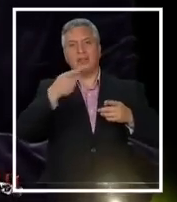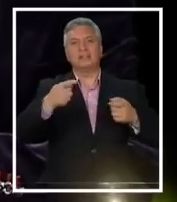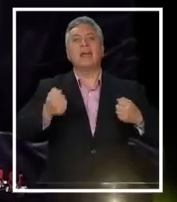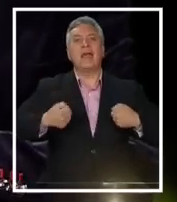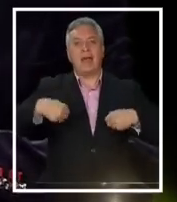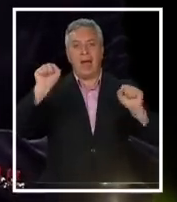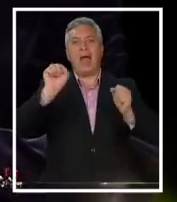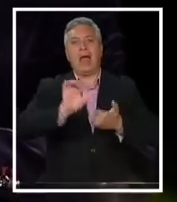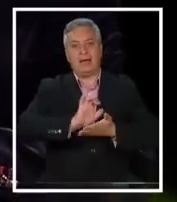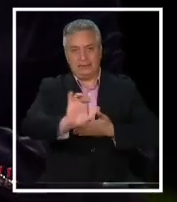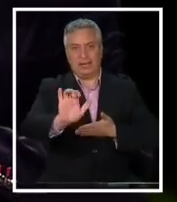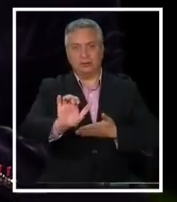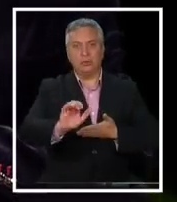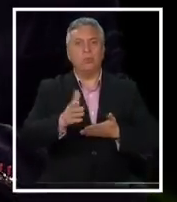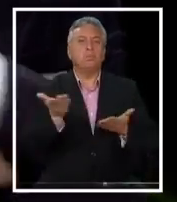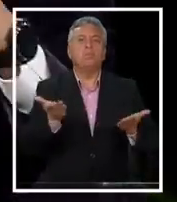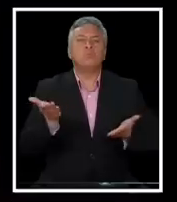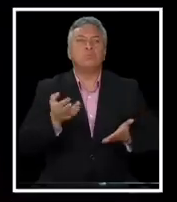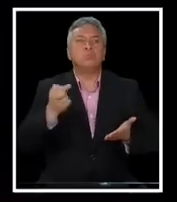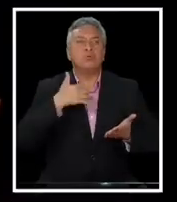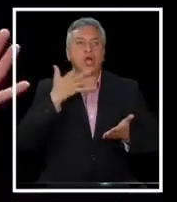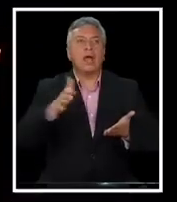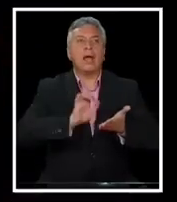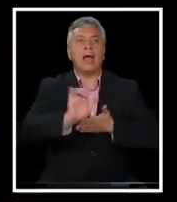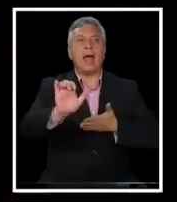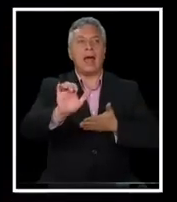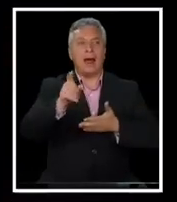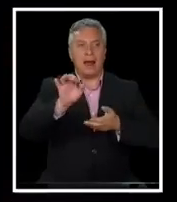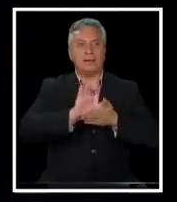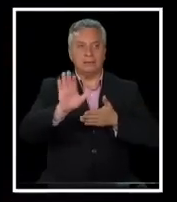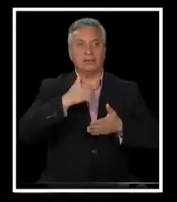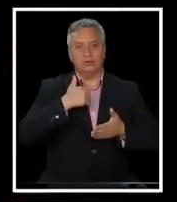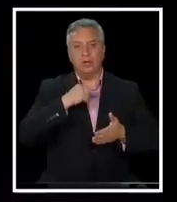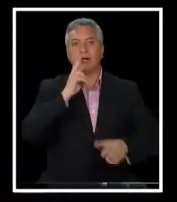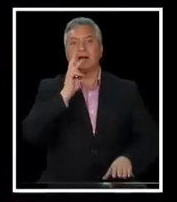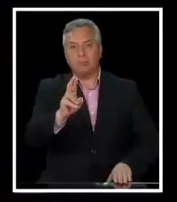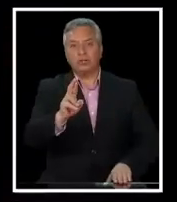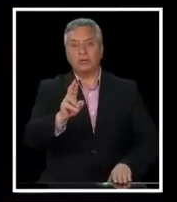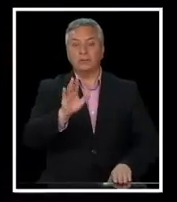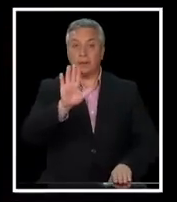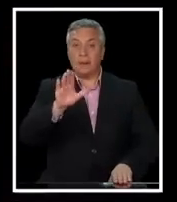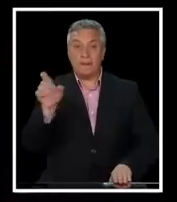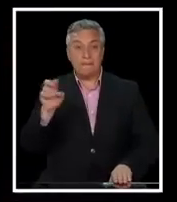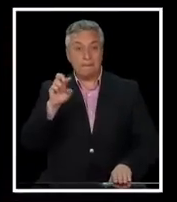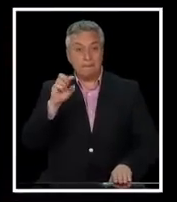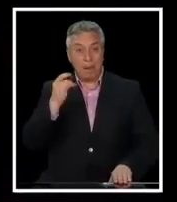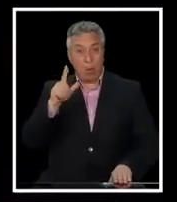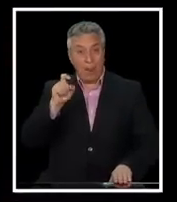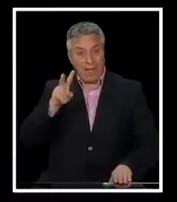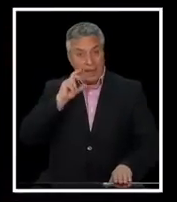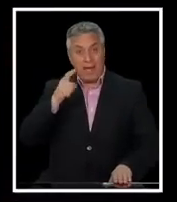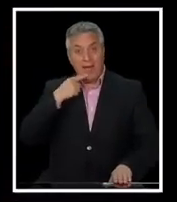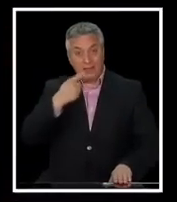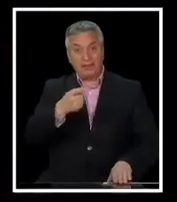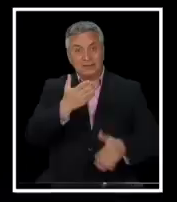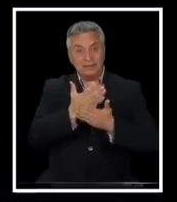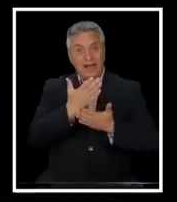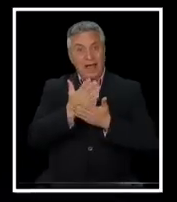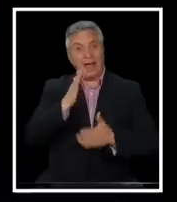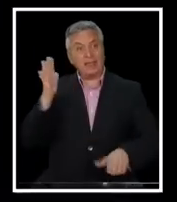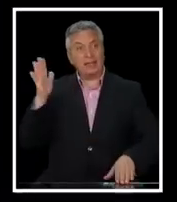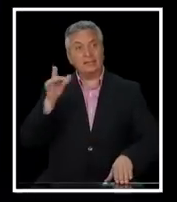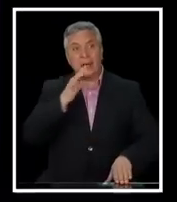el rechazo. ¿Y por qué va a ganar el rechazo? Primera, disculpe, pero antes usted dijo que... Paulina dice que la derecha está